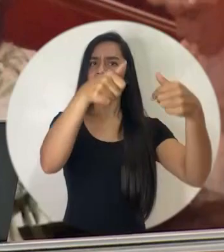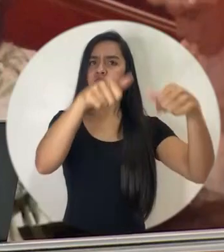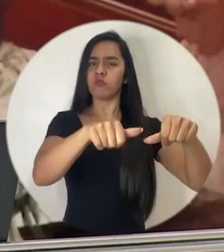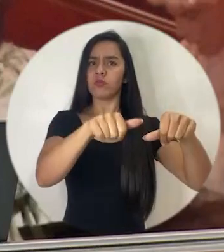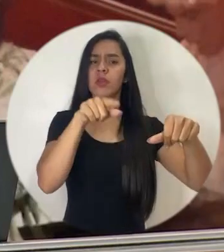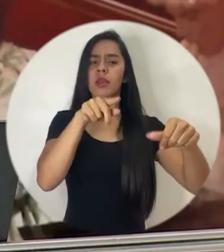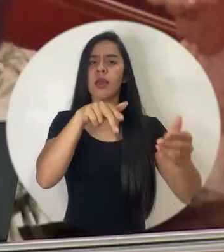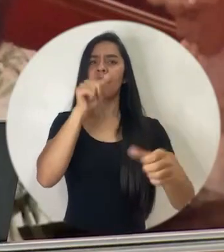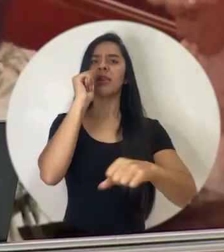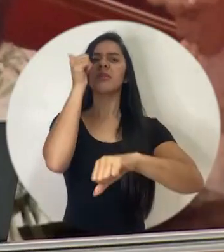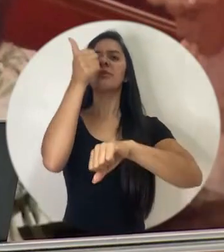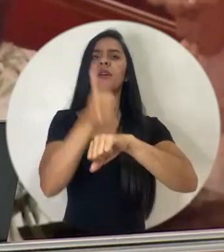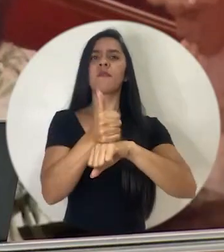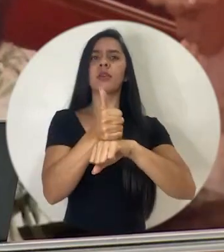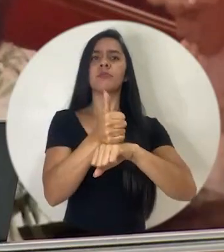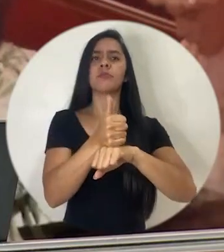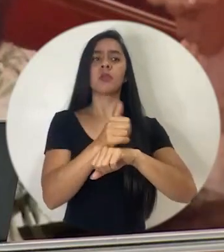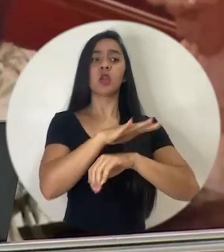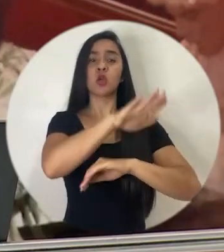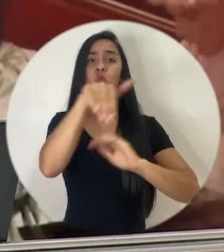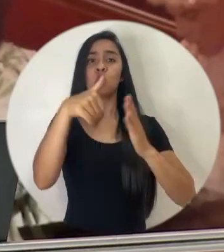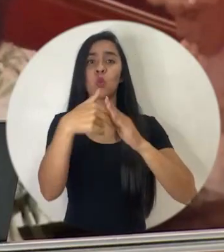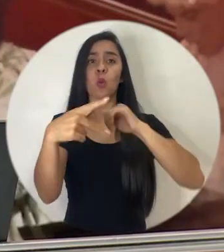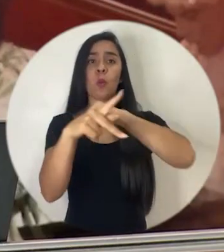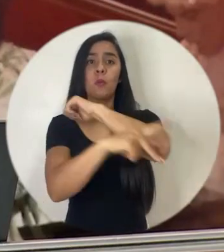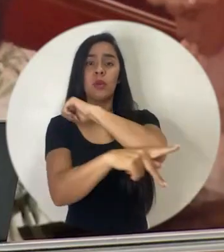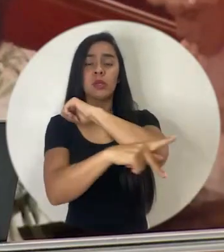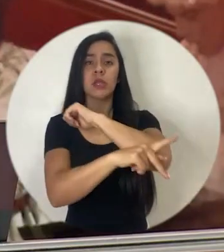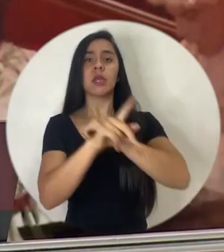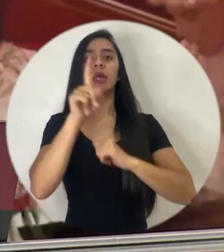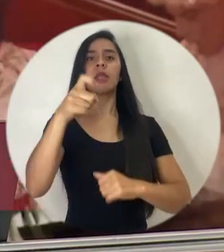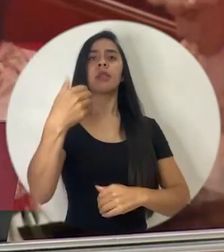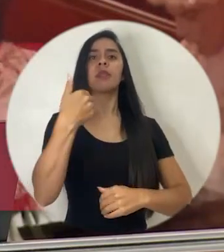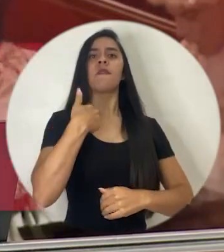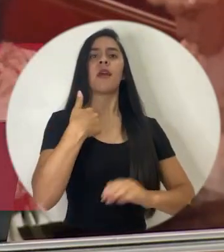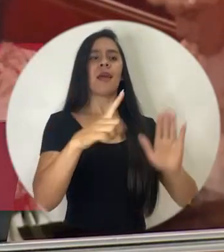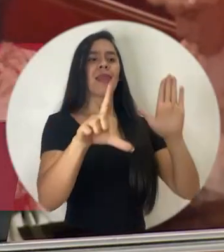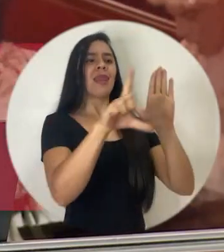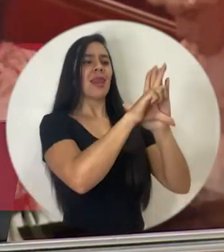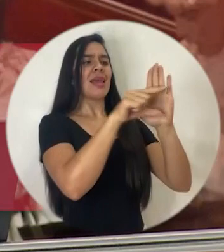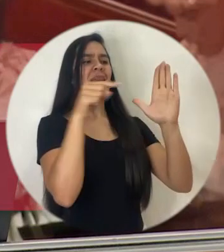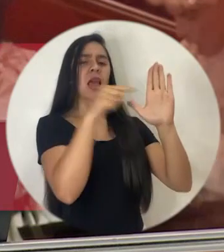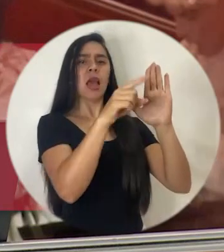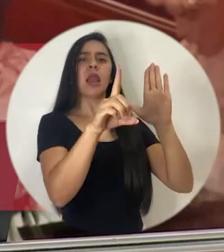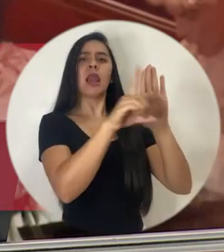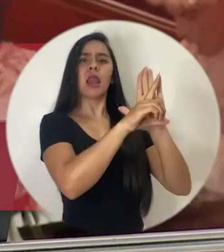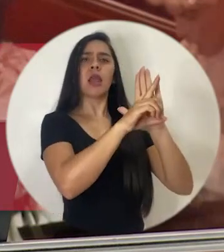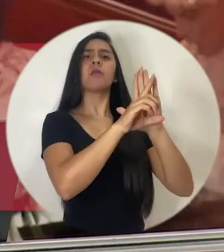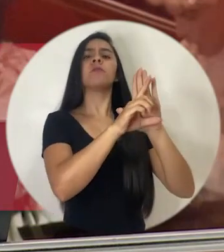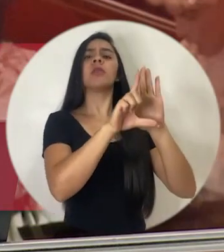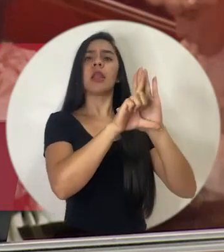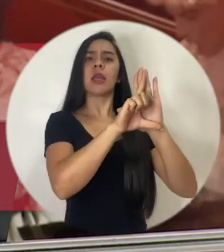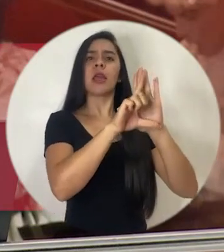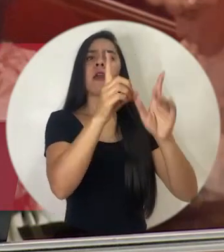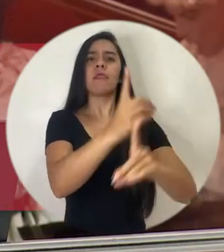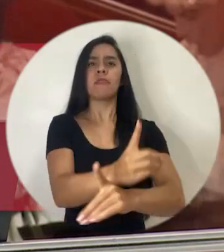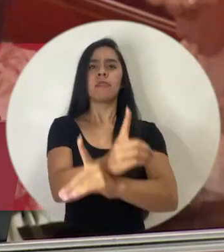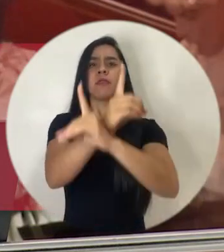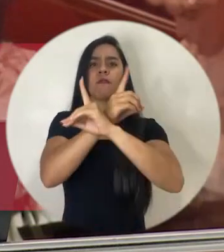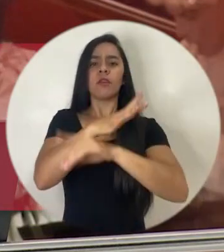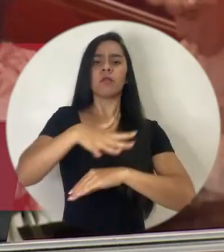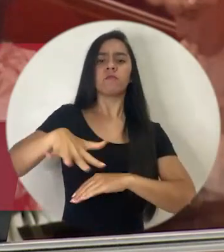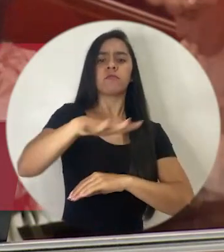el país tiene que tener legislación que defienda a las personas para que por necesidad